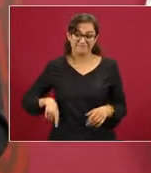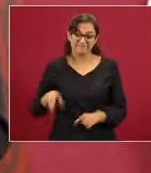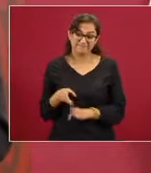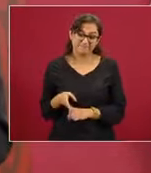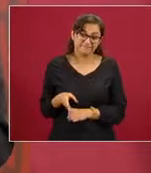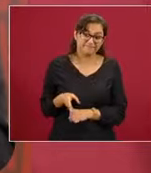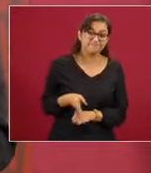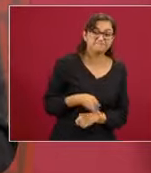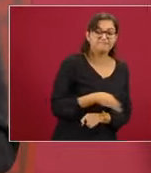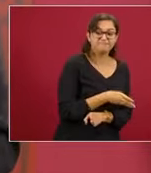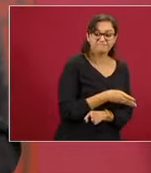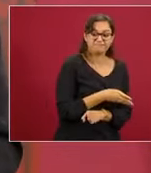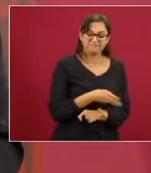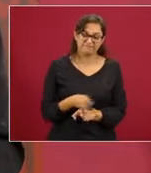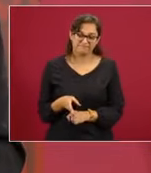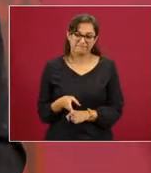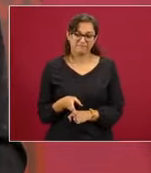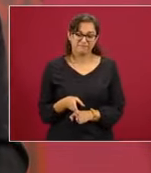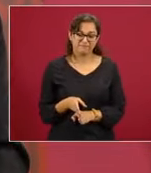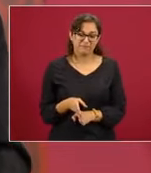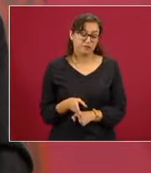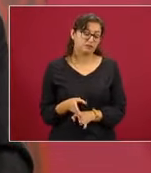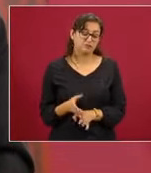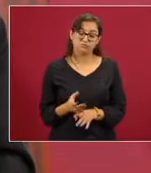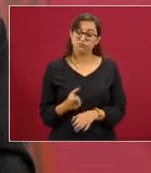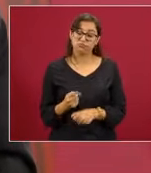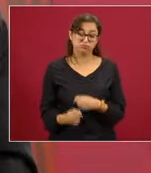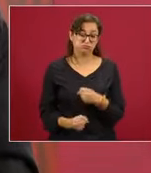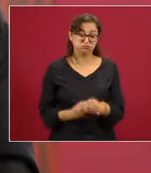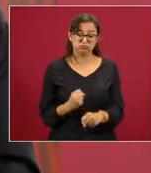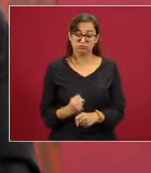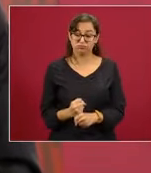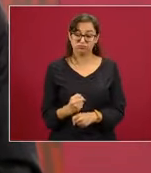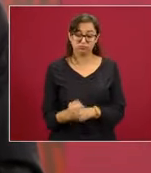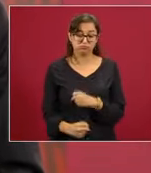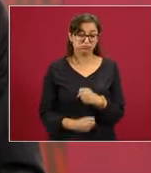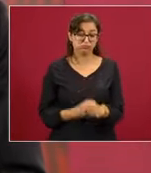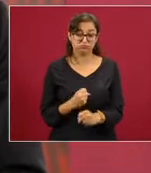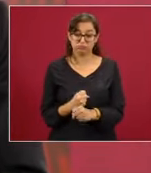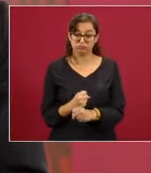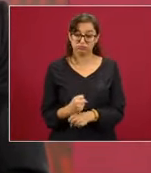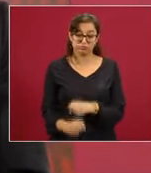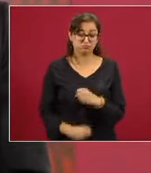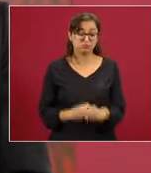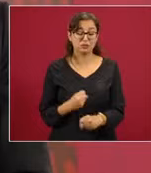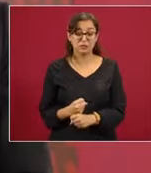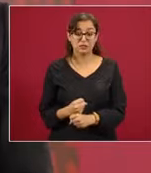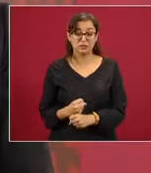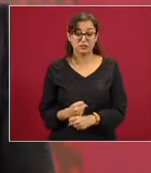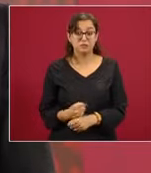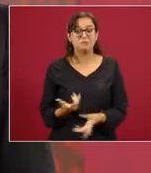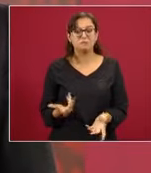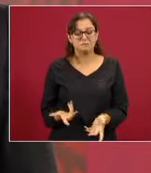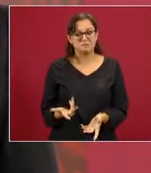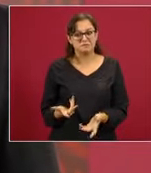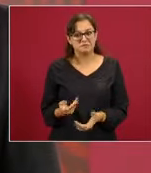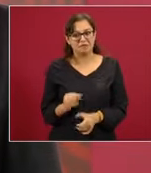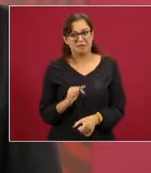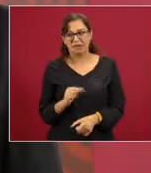imperó y que te mantuvo y que todavía lo defienden,